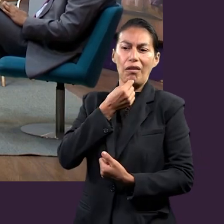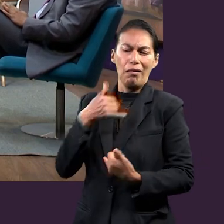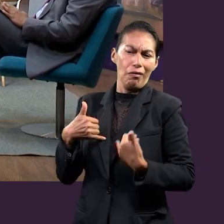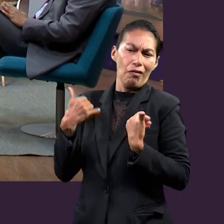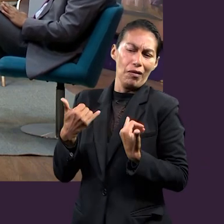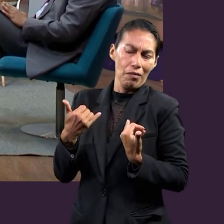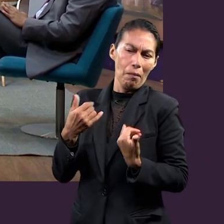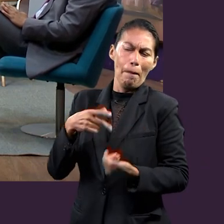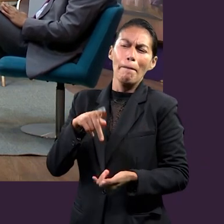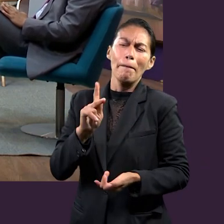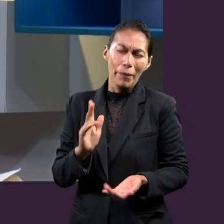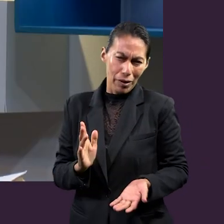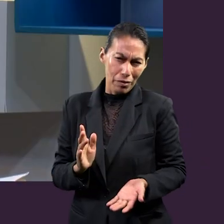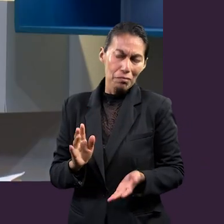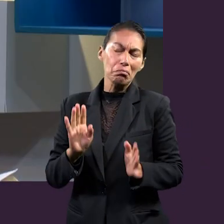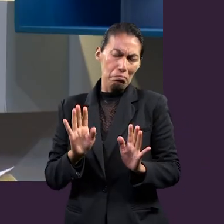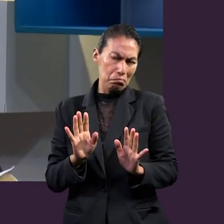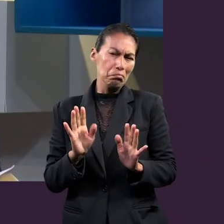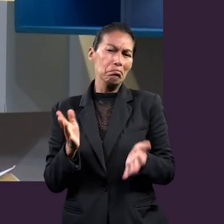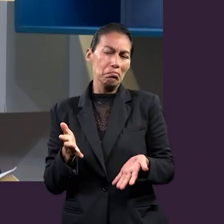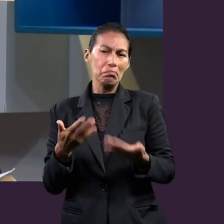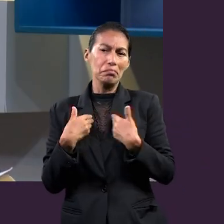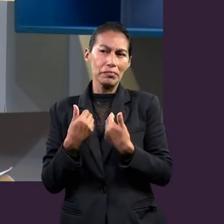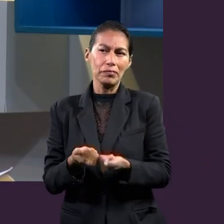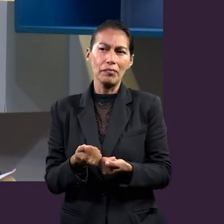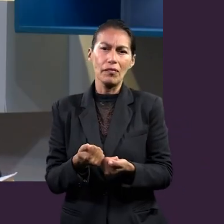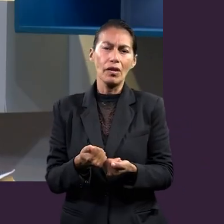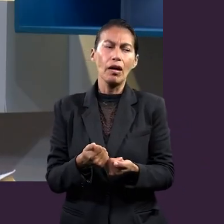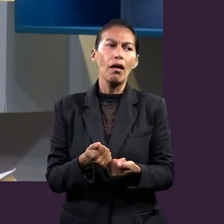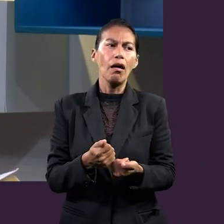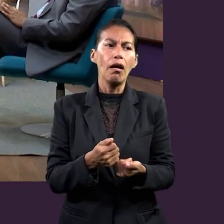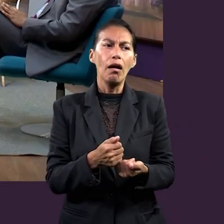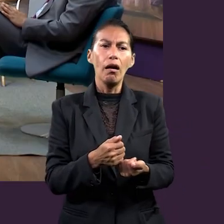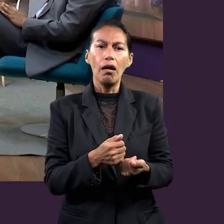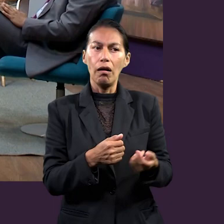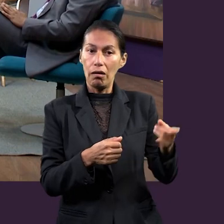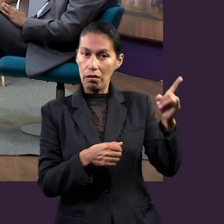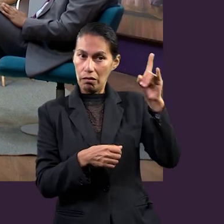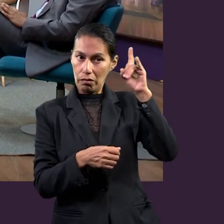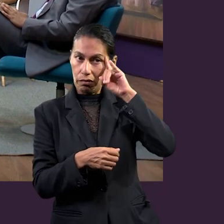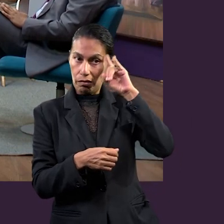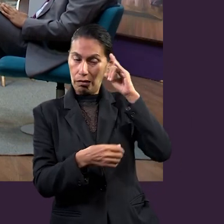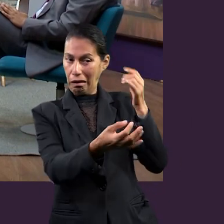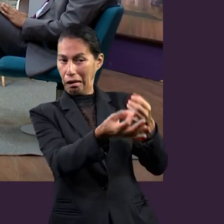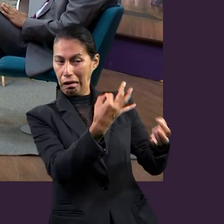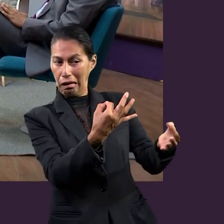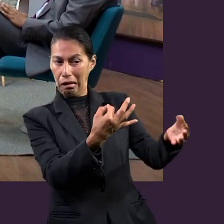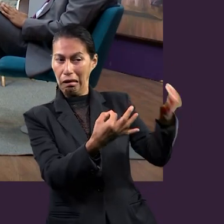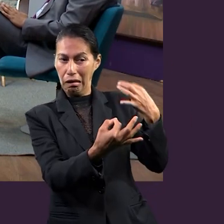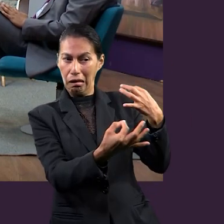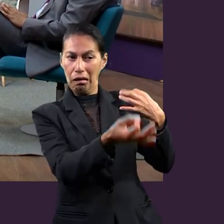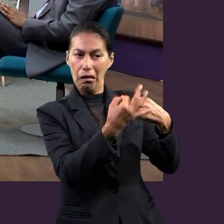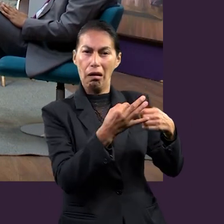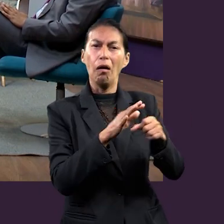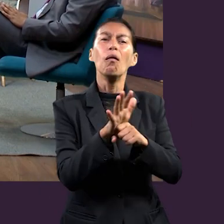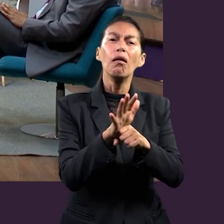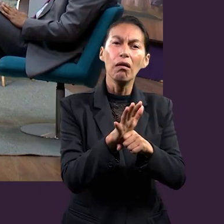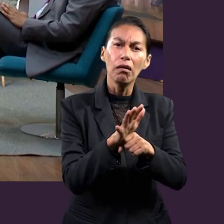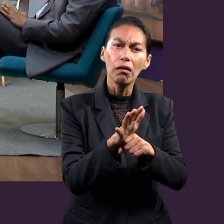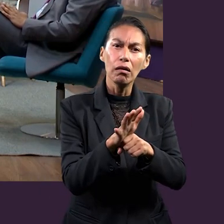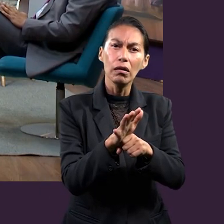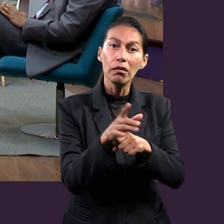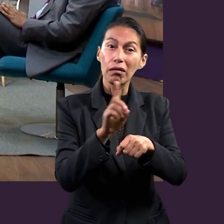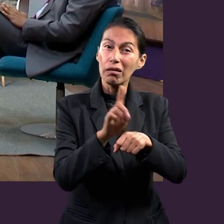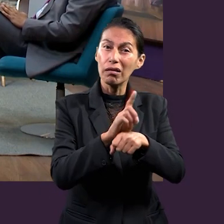ustedes, todos ustedes son jóvenes. Yo soy adolescente, pero por ahí ando. ¿Qué dardos